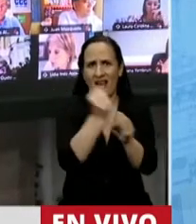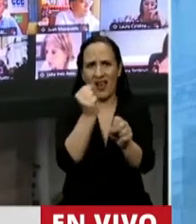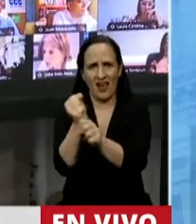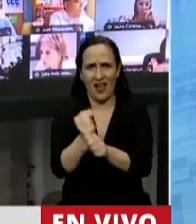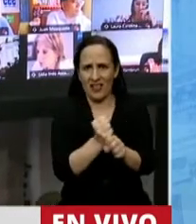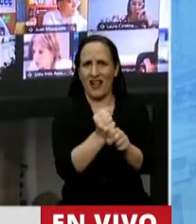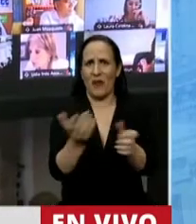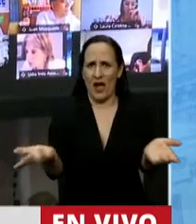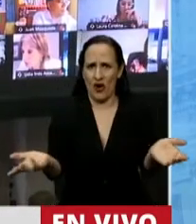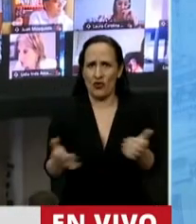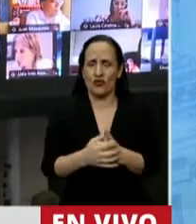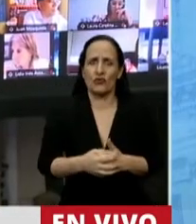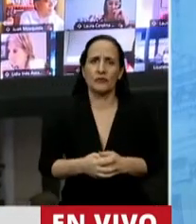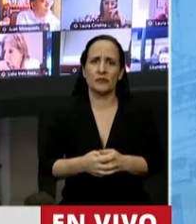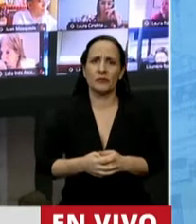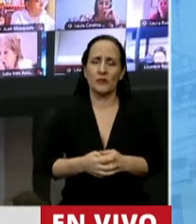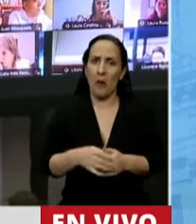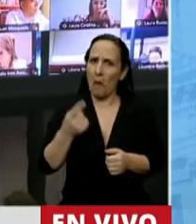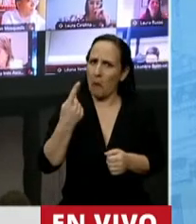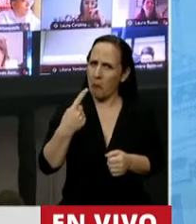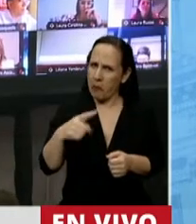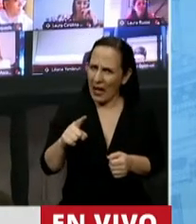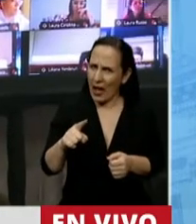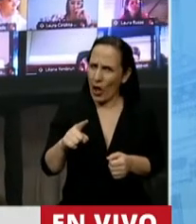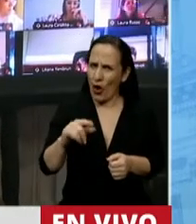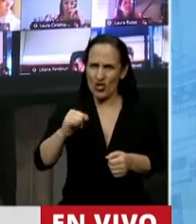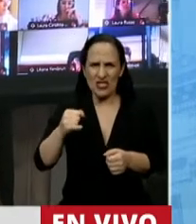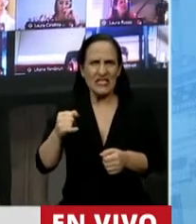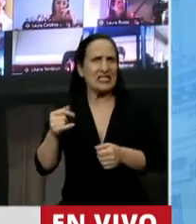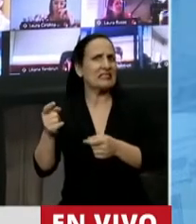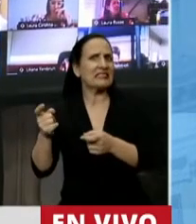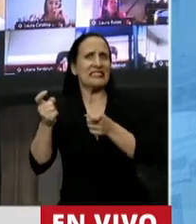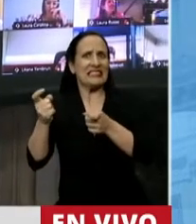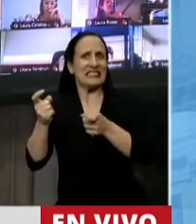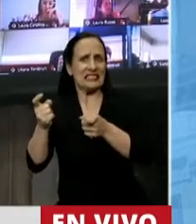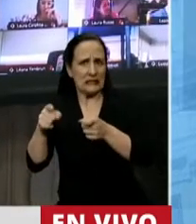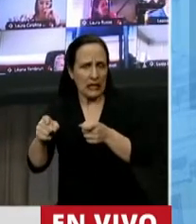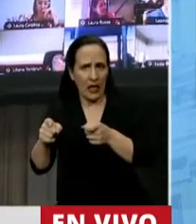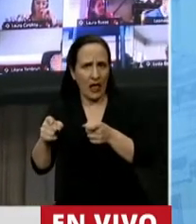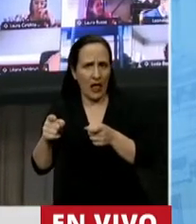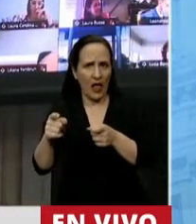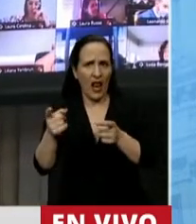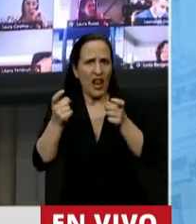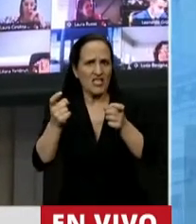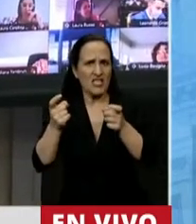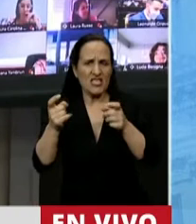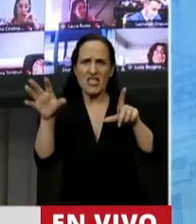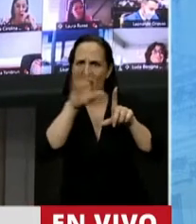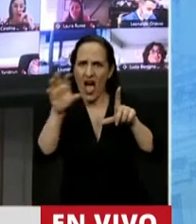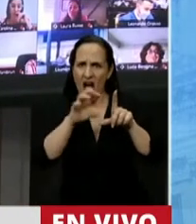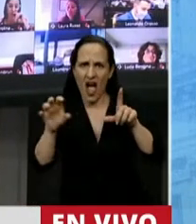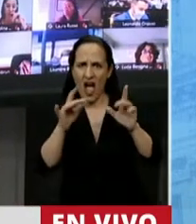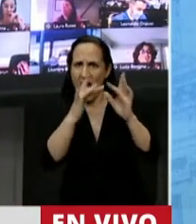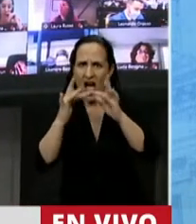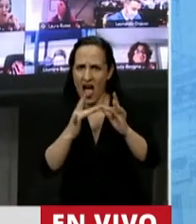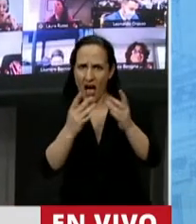trabajos, pero sí es fuerza mayor parecería seguir utilizando este mecanismo, este artilugio